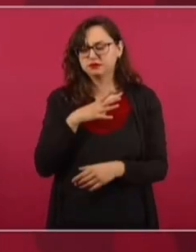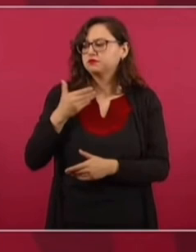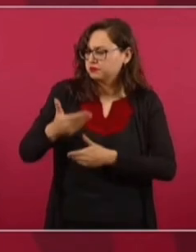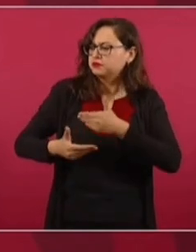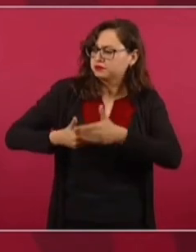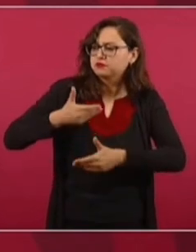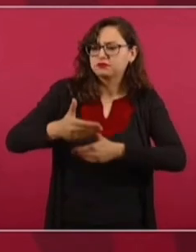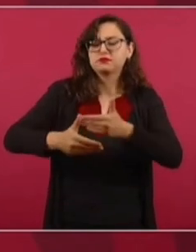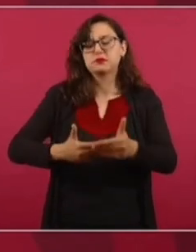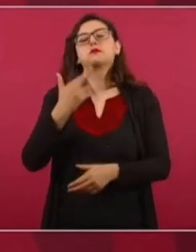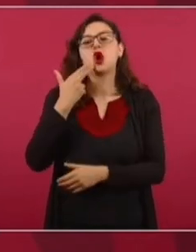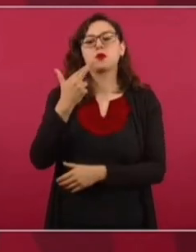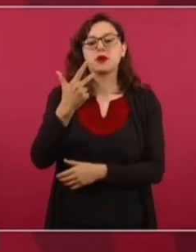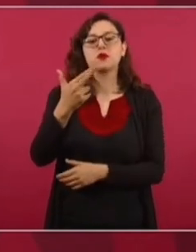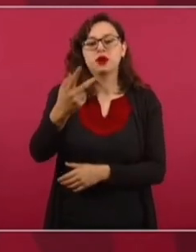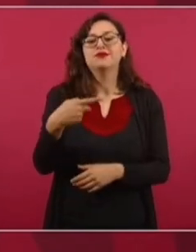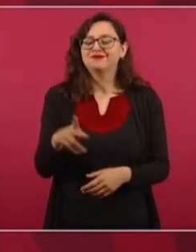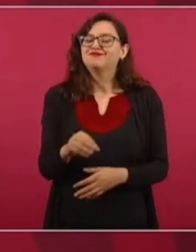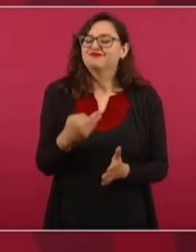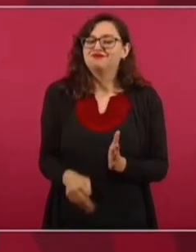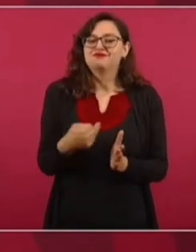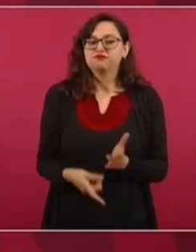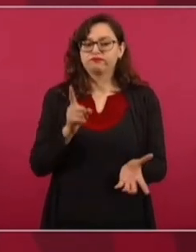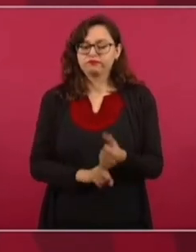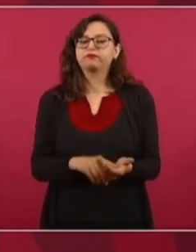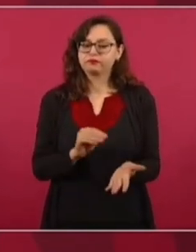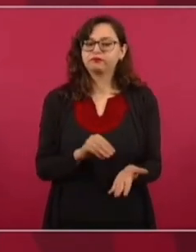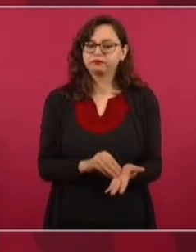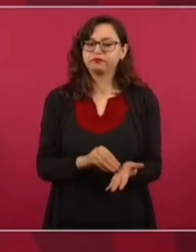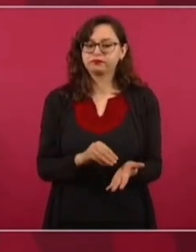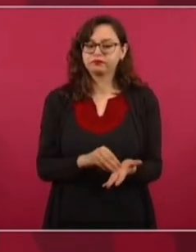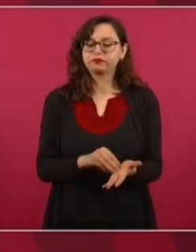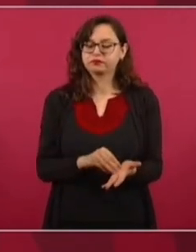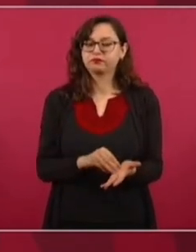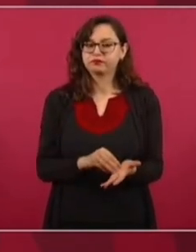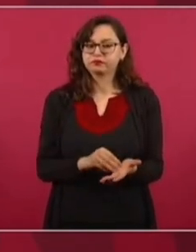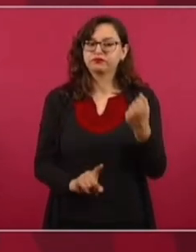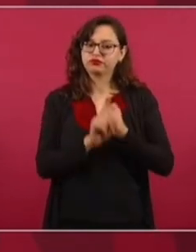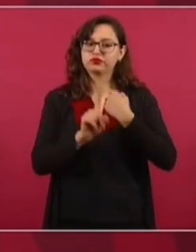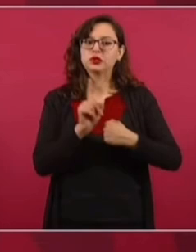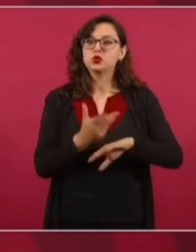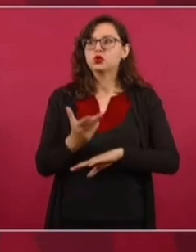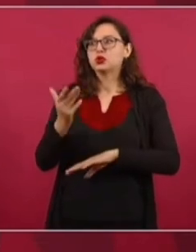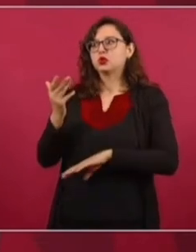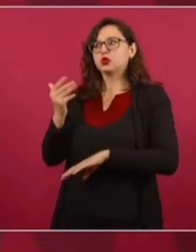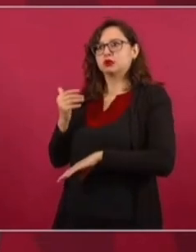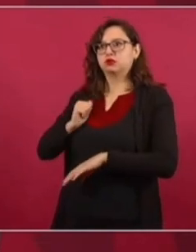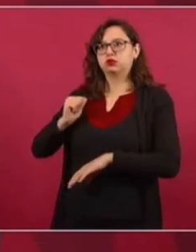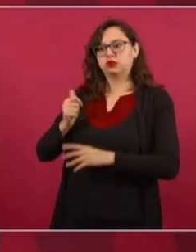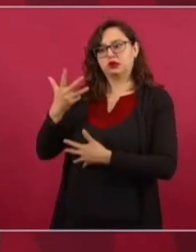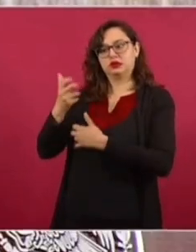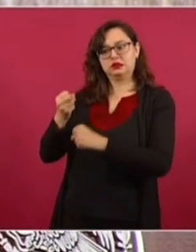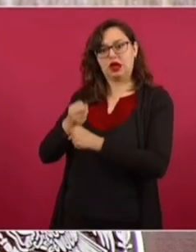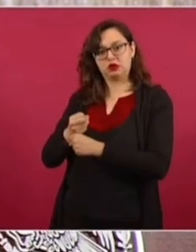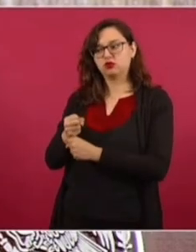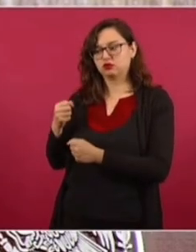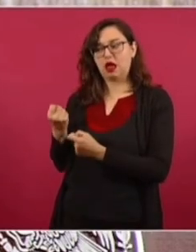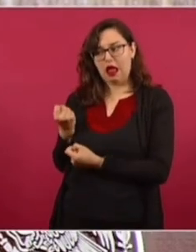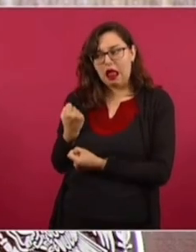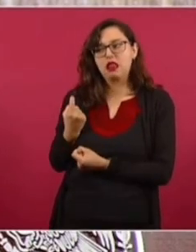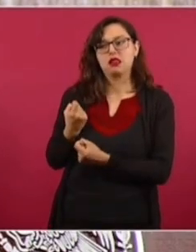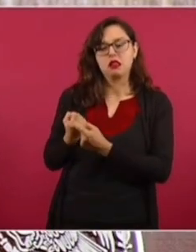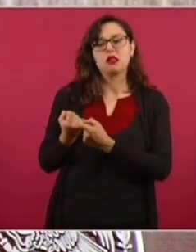avanzado, pero todavía hay muchos polvos de aquellos lodos y